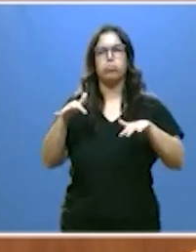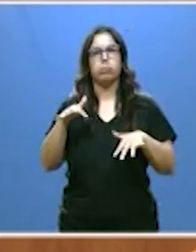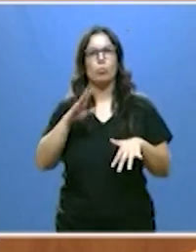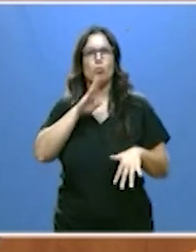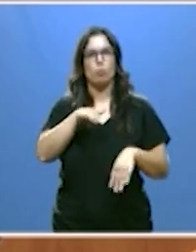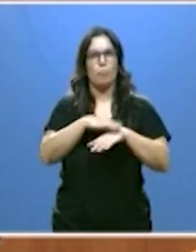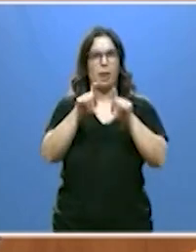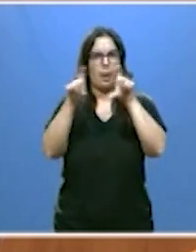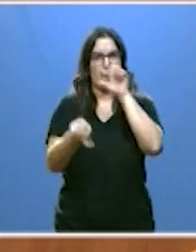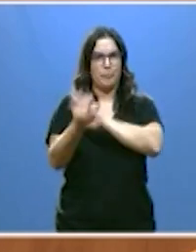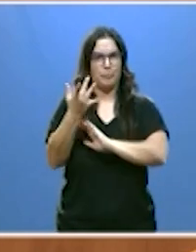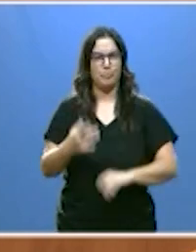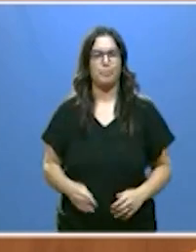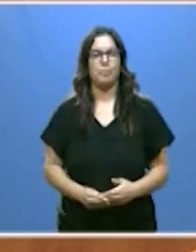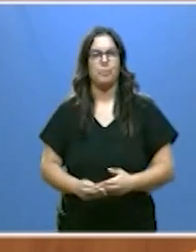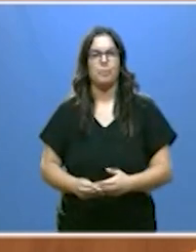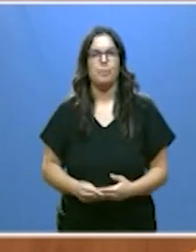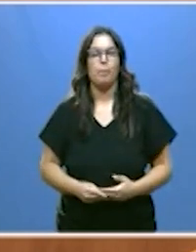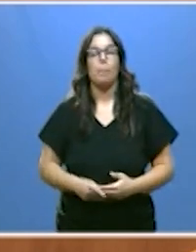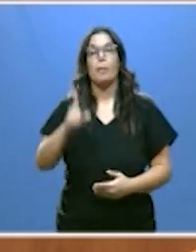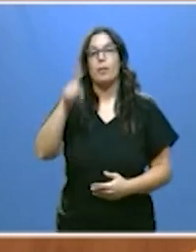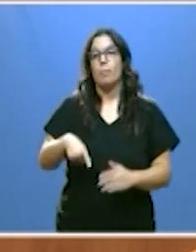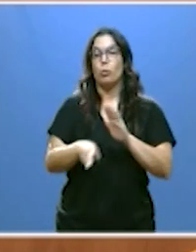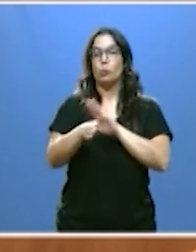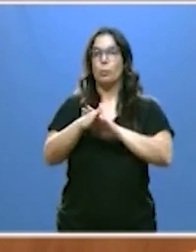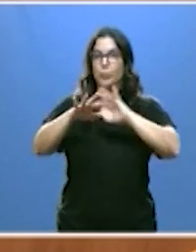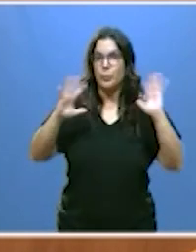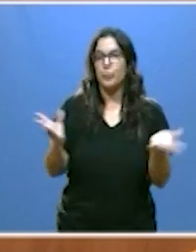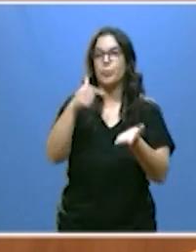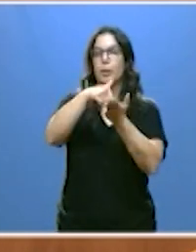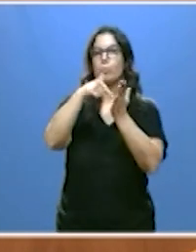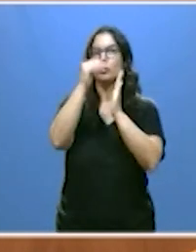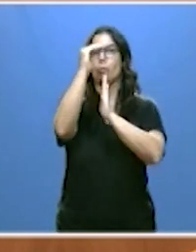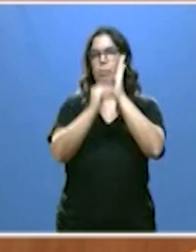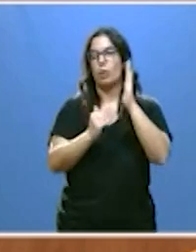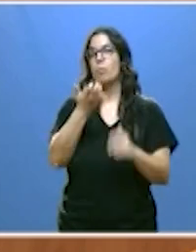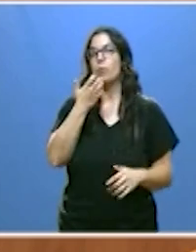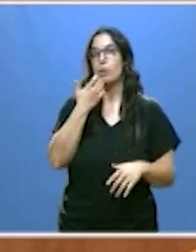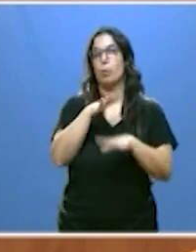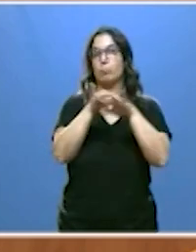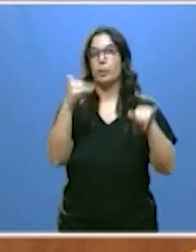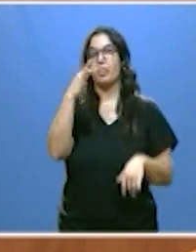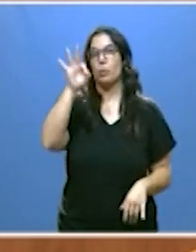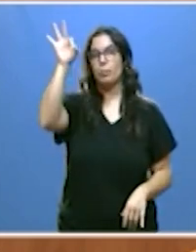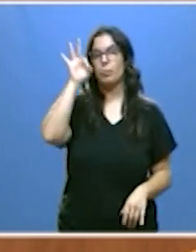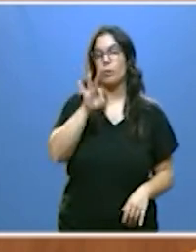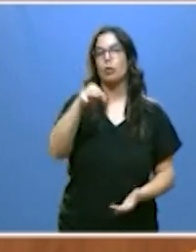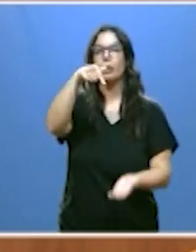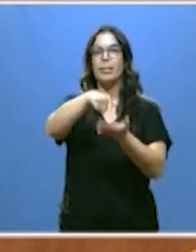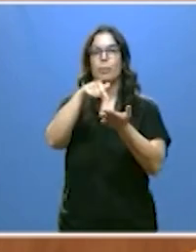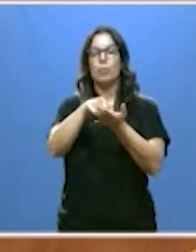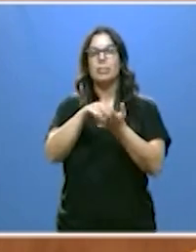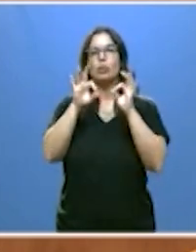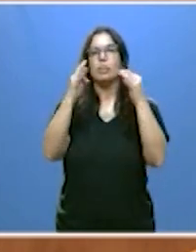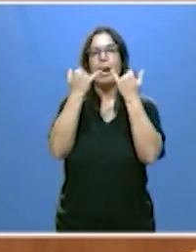continuaremos también impulsando bajadas fiscales como la bonificación del 50% en el impuesto de